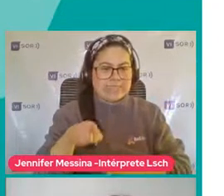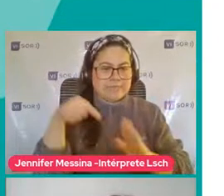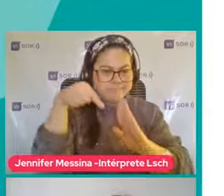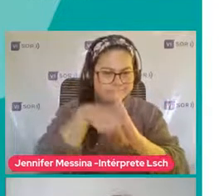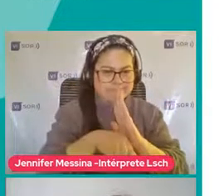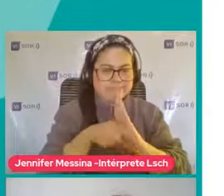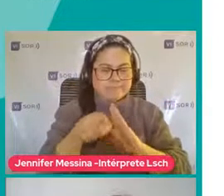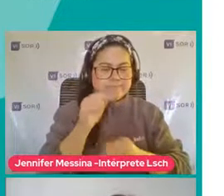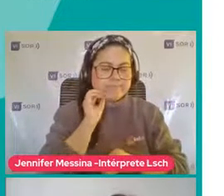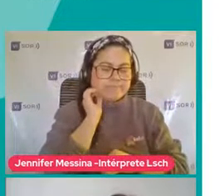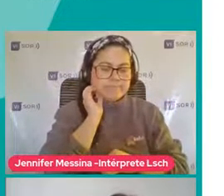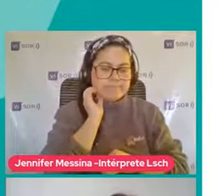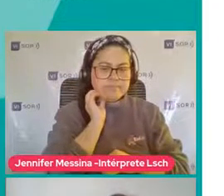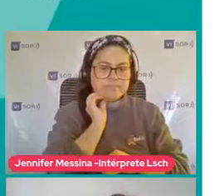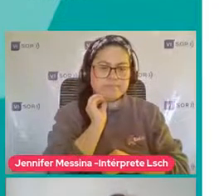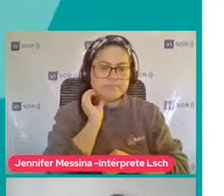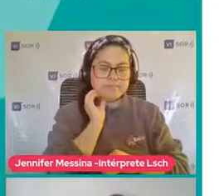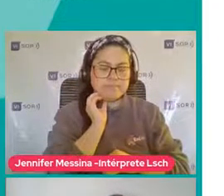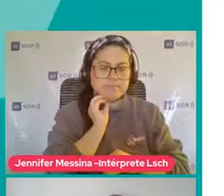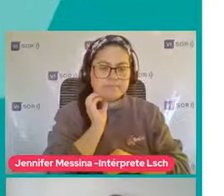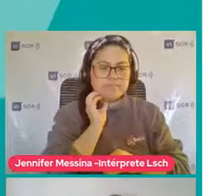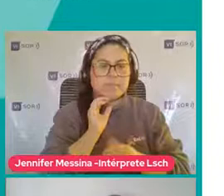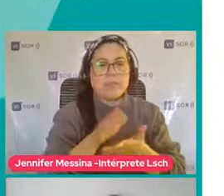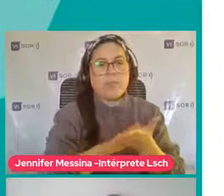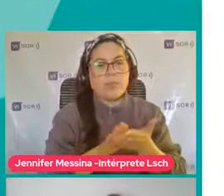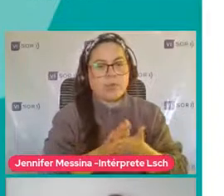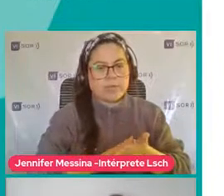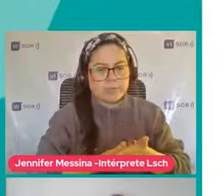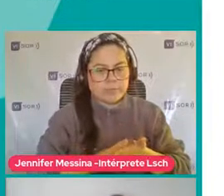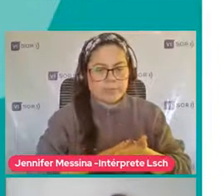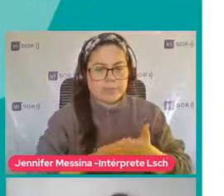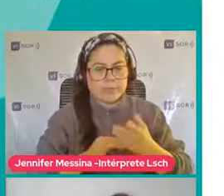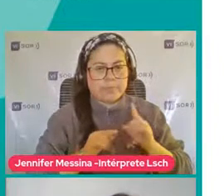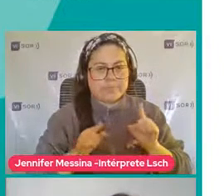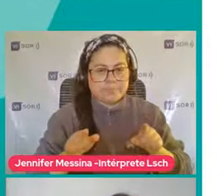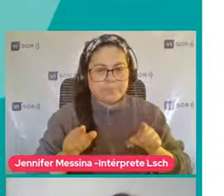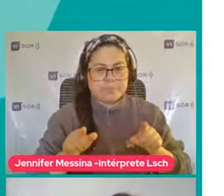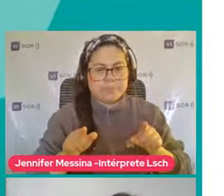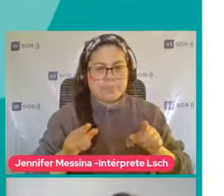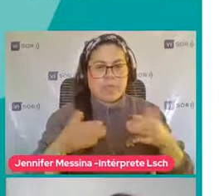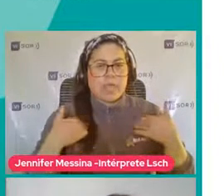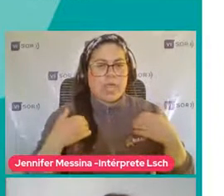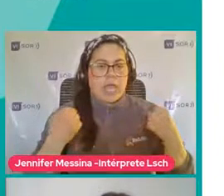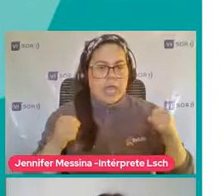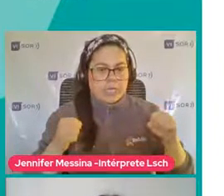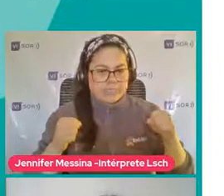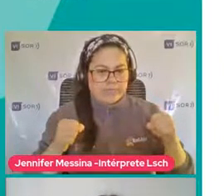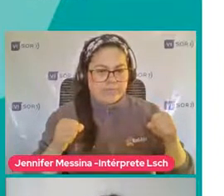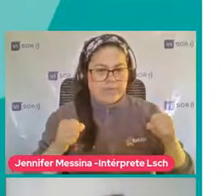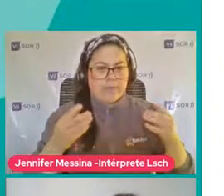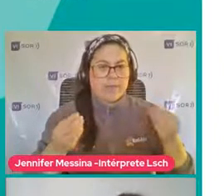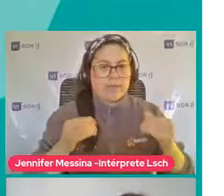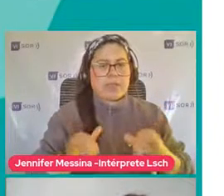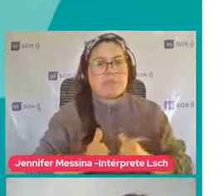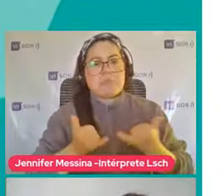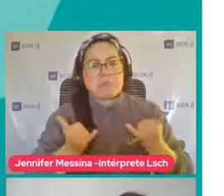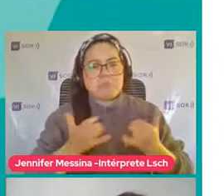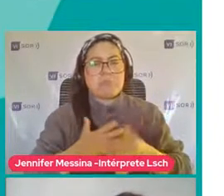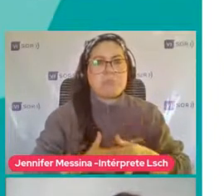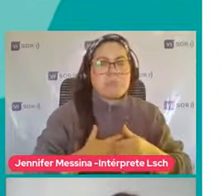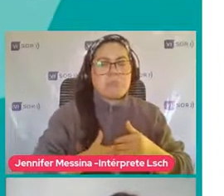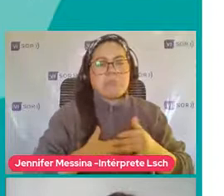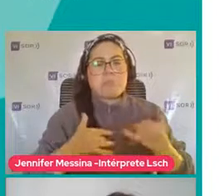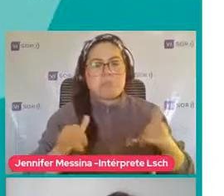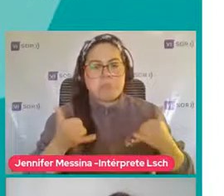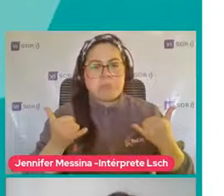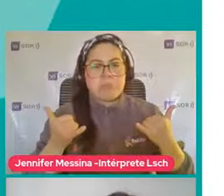este webinar Porque es una Se define como una actividad Que se realiza generalmente Para divertirse ¿Cierto? Para entretenerse La